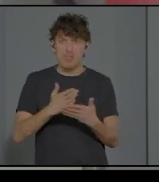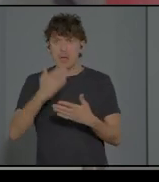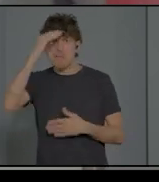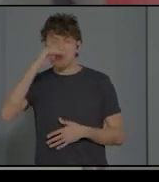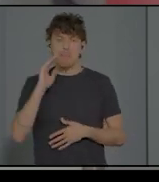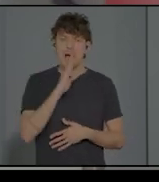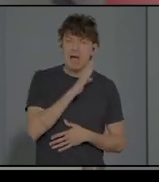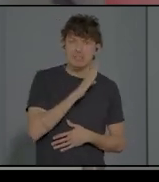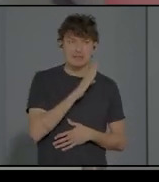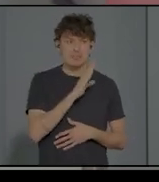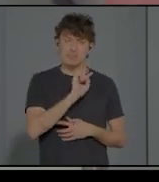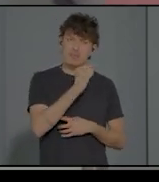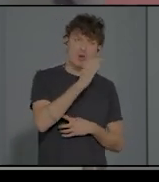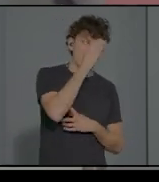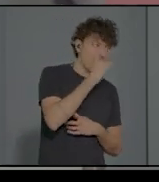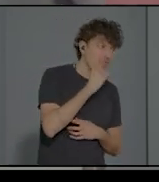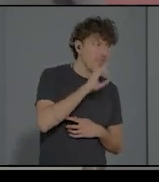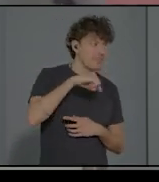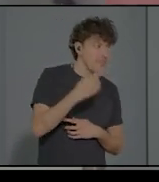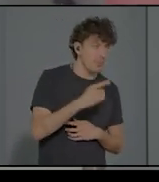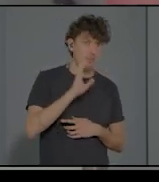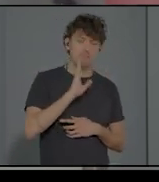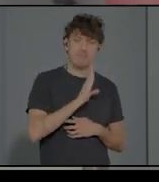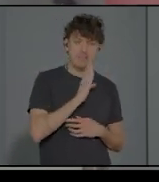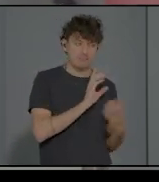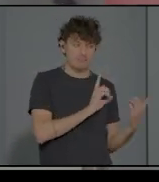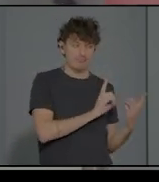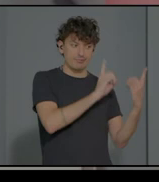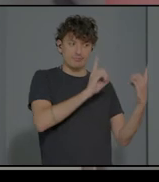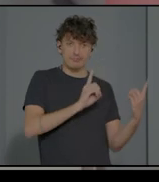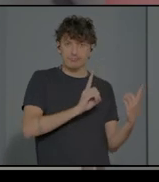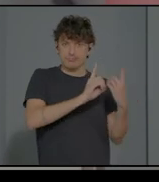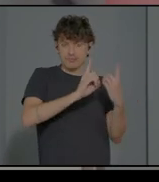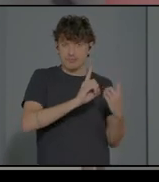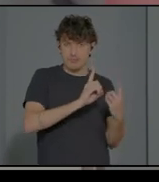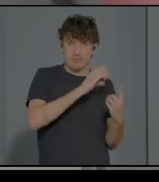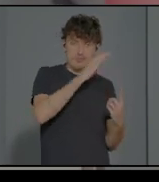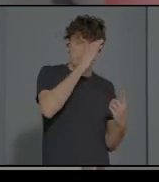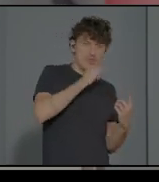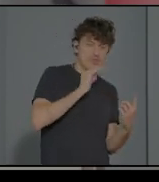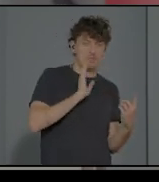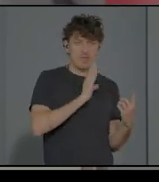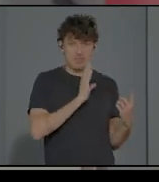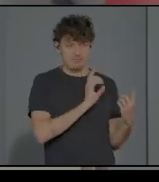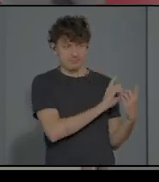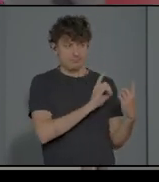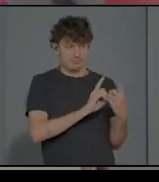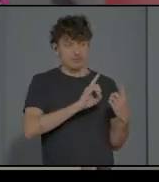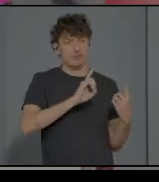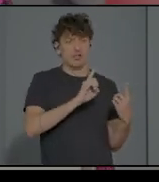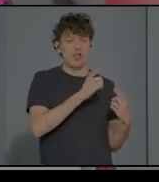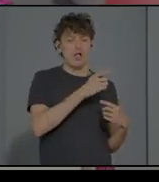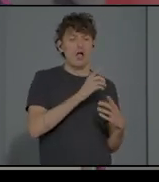madre, para que encuentren su modo de relacionarse con el hijo. Esto es el sentido de